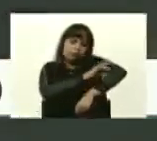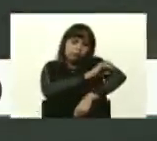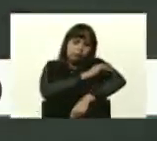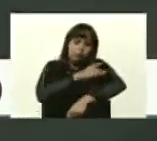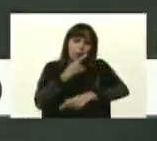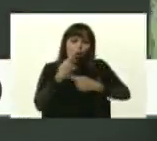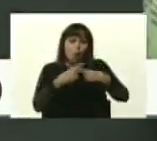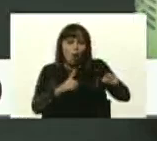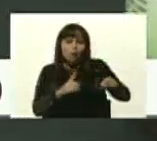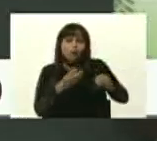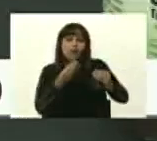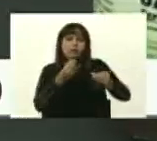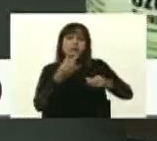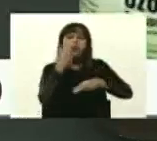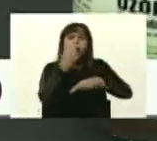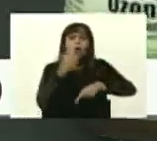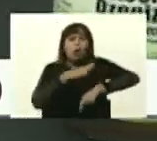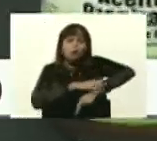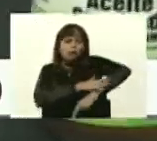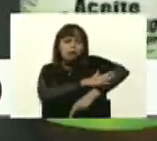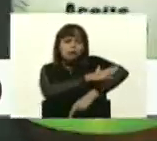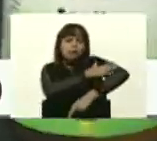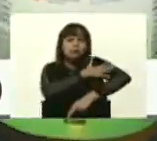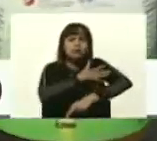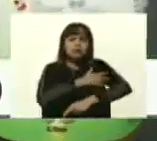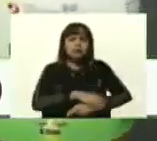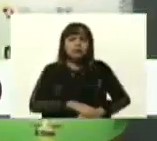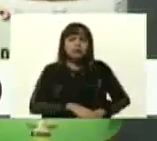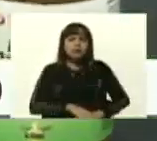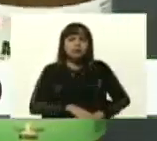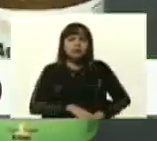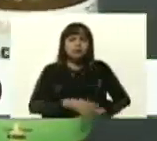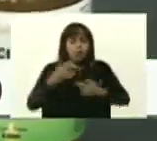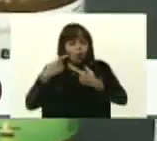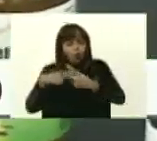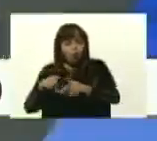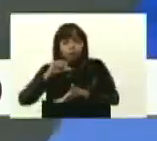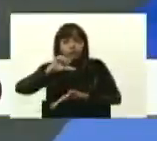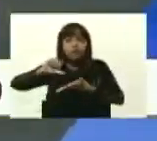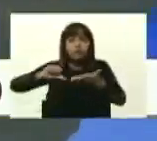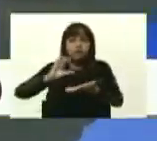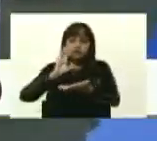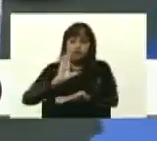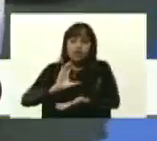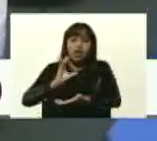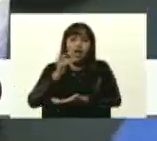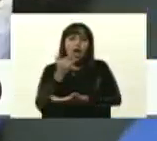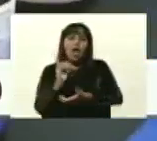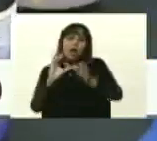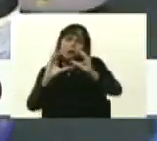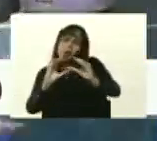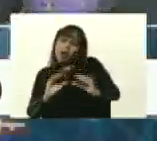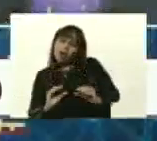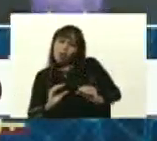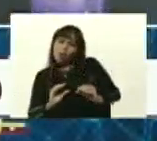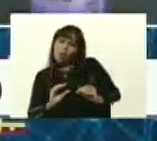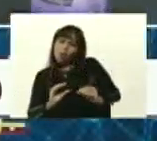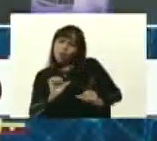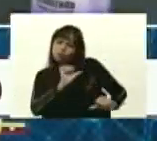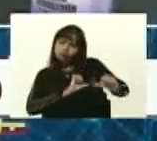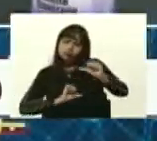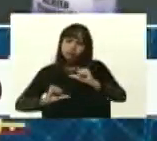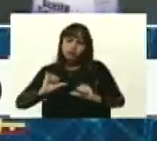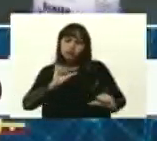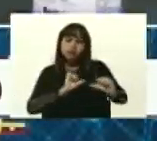irritación de piel. Este aceite ozonizado tiene un grado de oxidación bajo y se